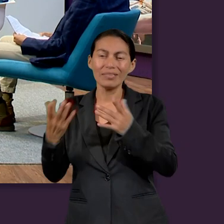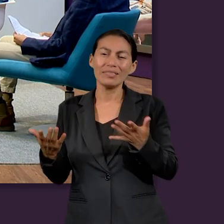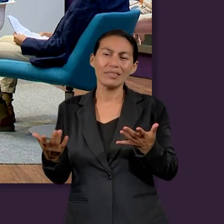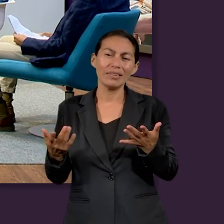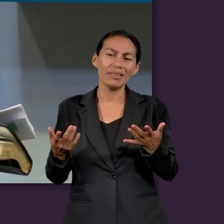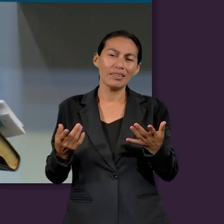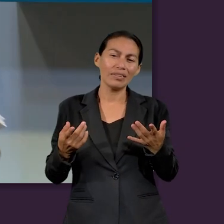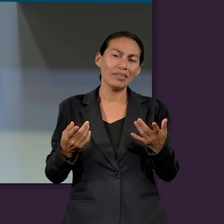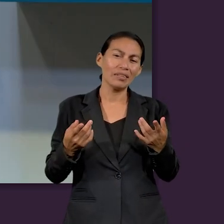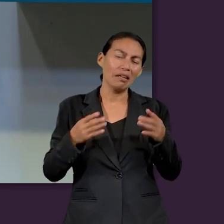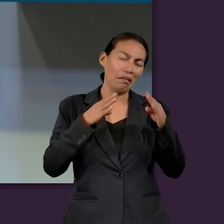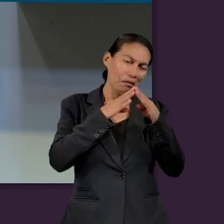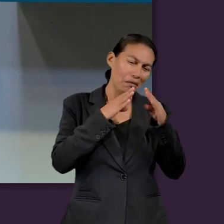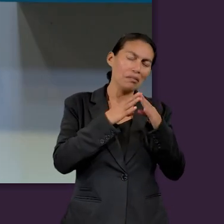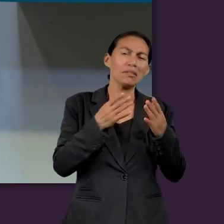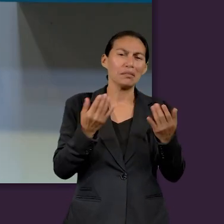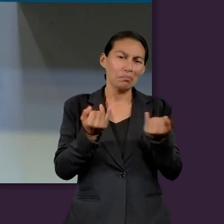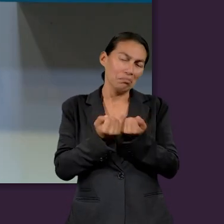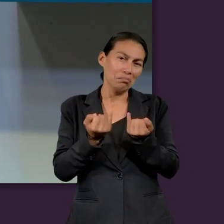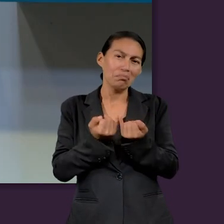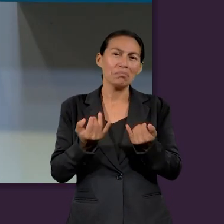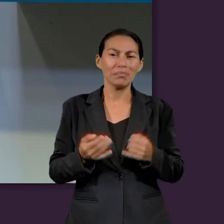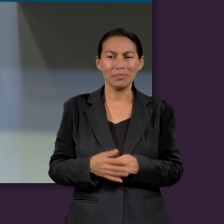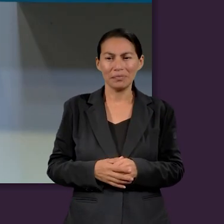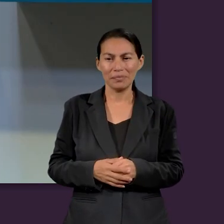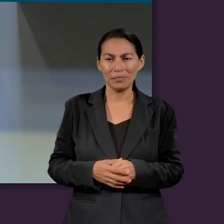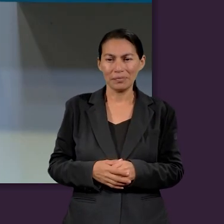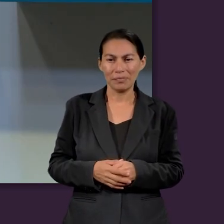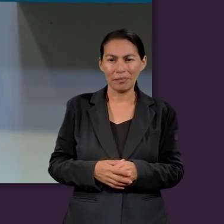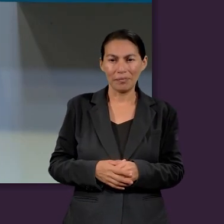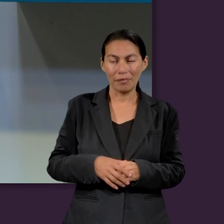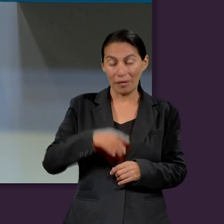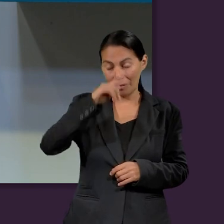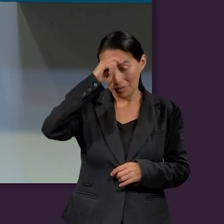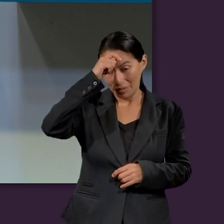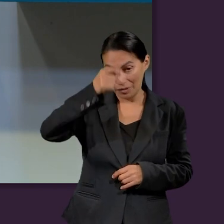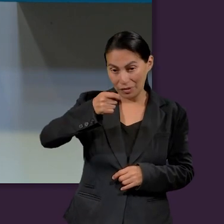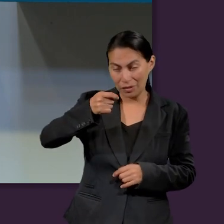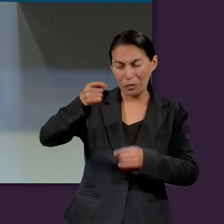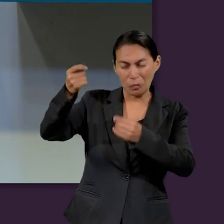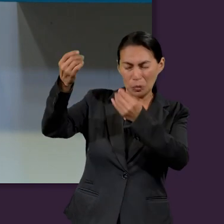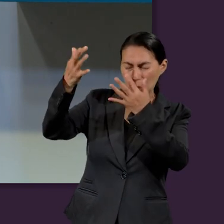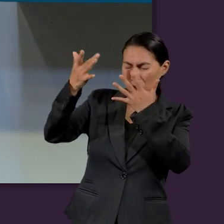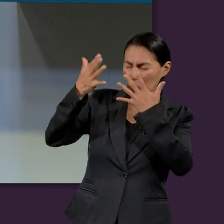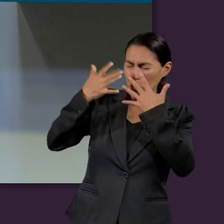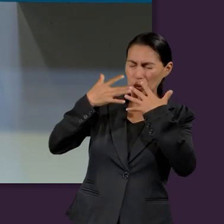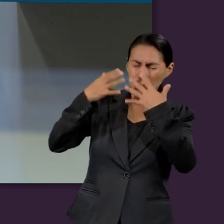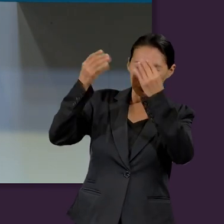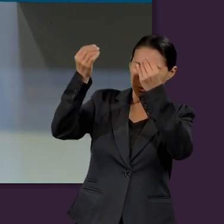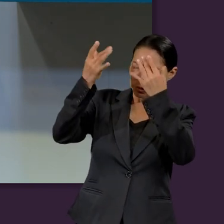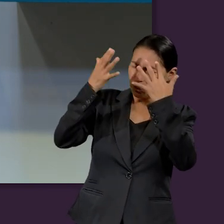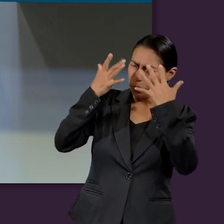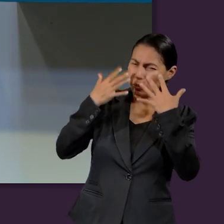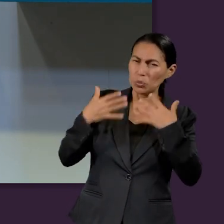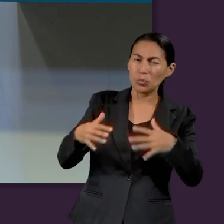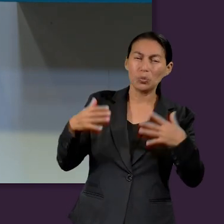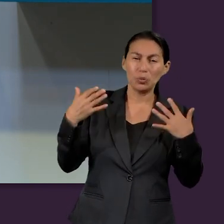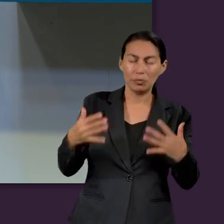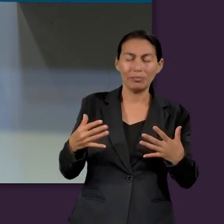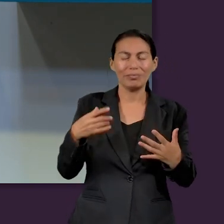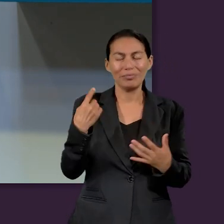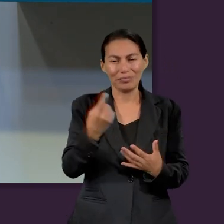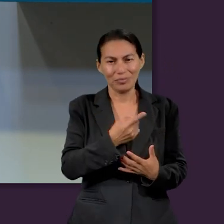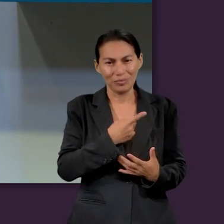iglesia como en casa, las bendiciones llegan. Y siempre